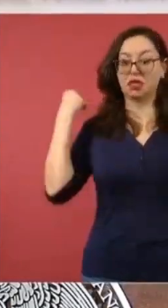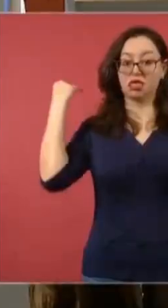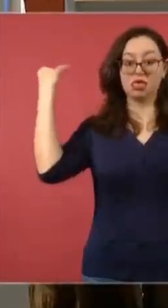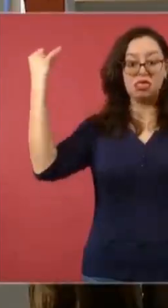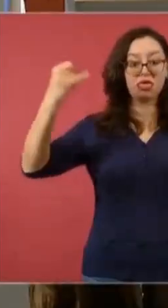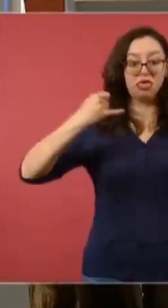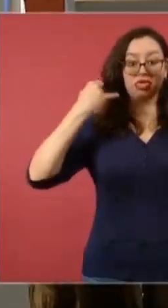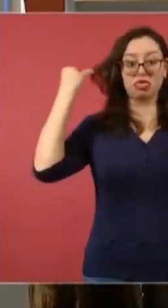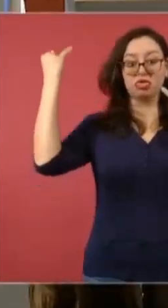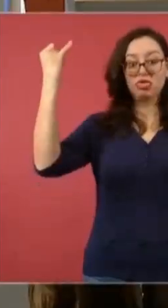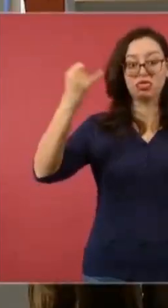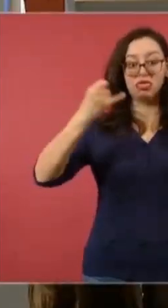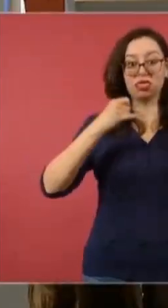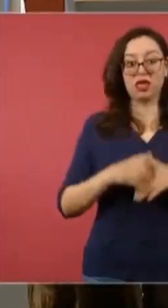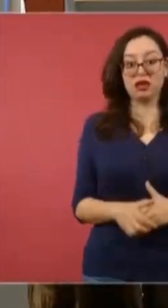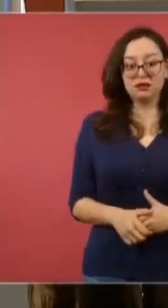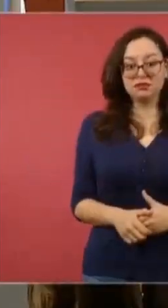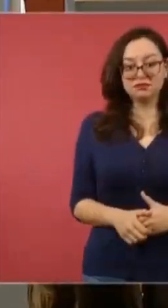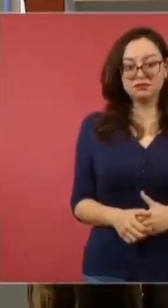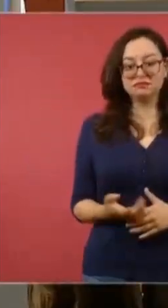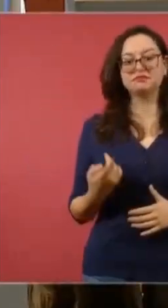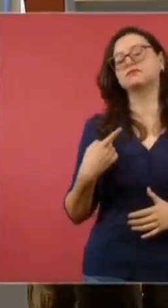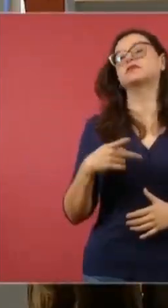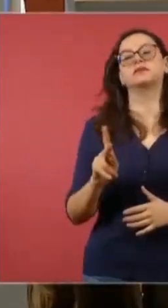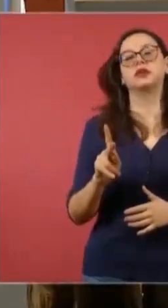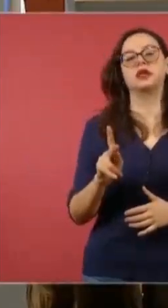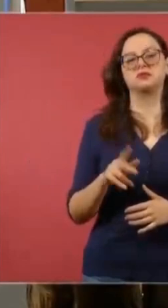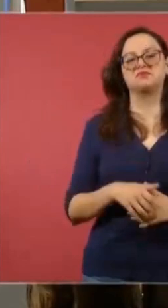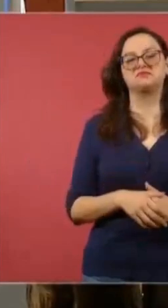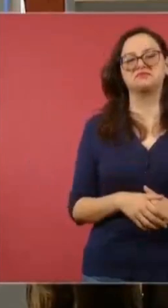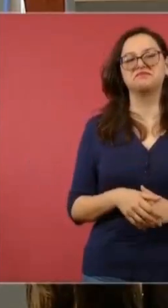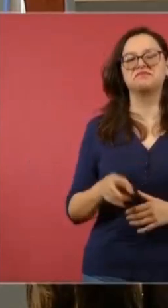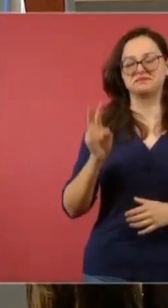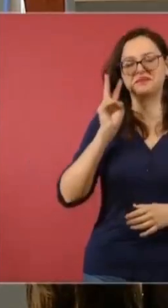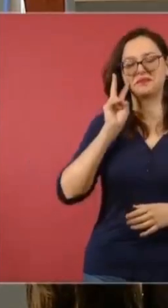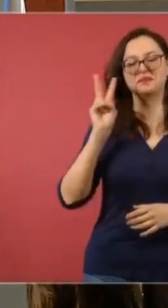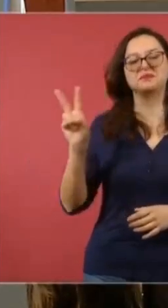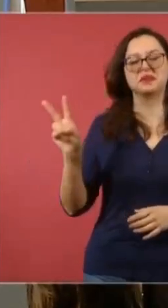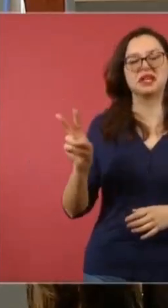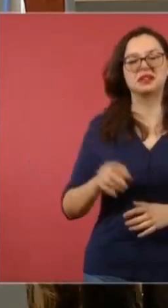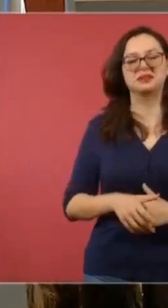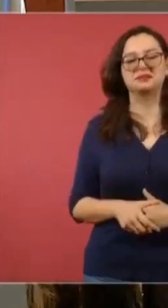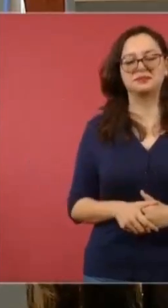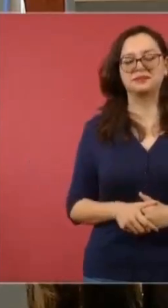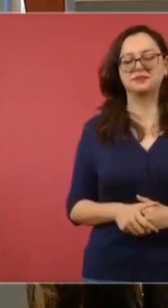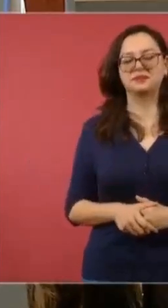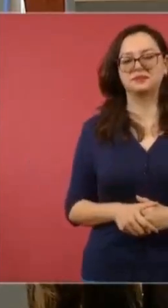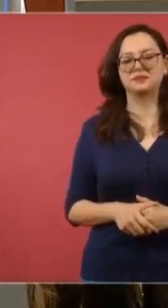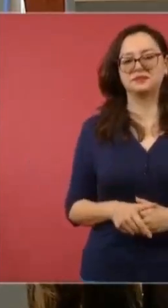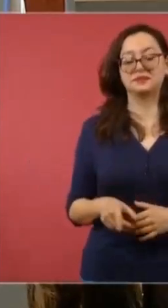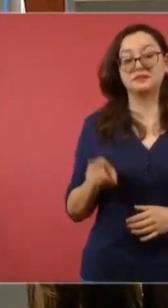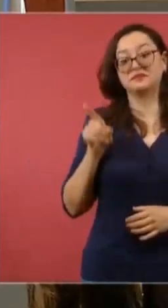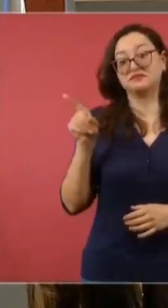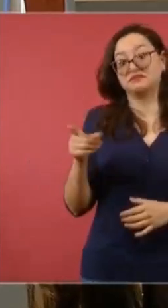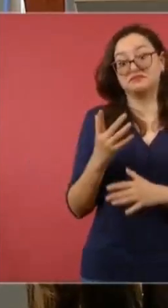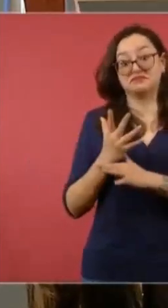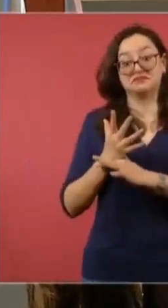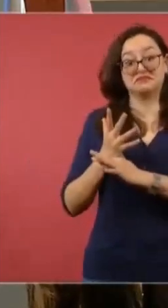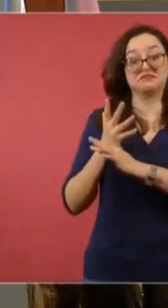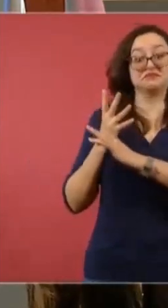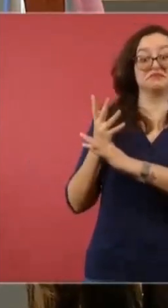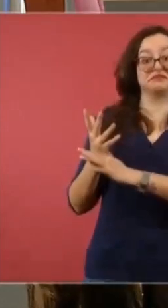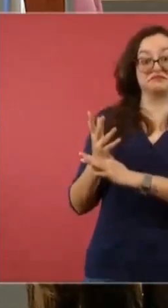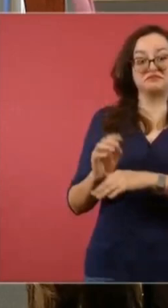pero mire, yo lo voy a dejar aquí, mejor vamos a escuchar qué dijo el señor ministro de la Corte,